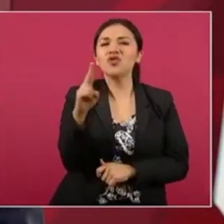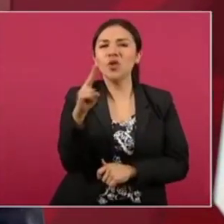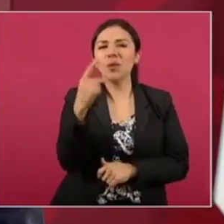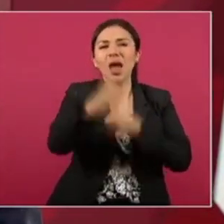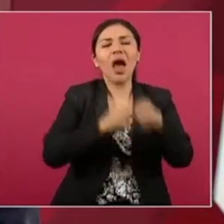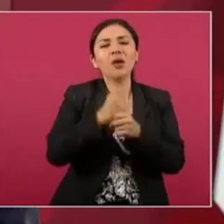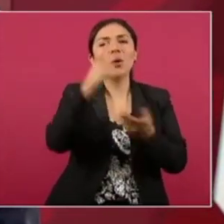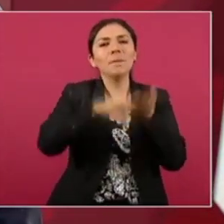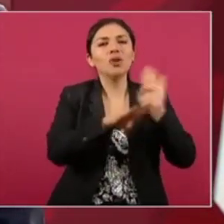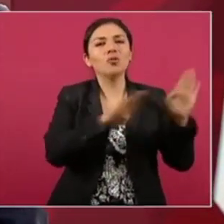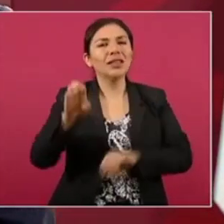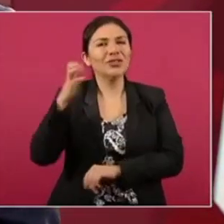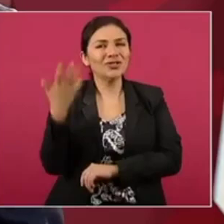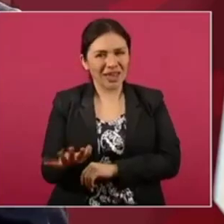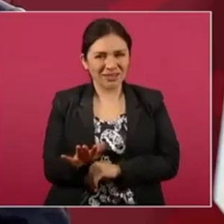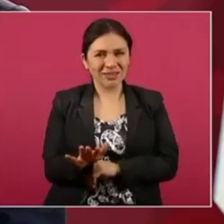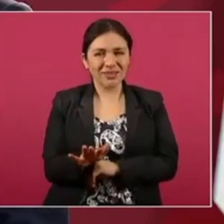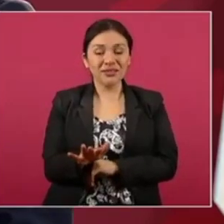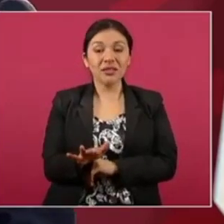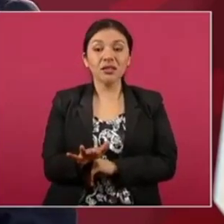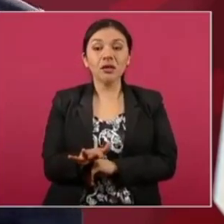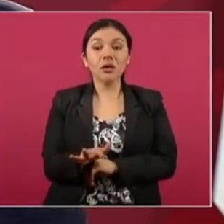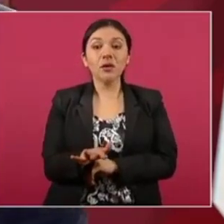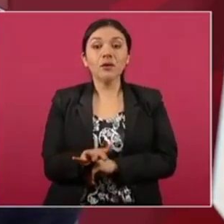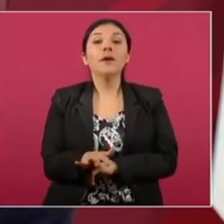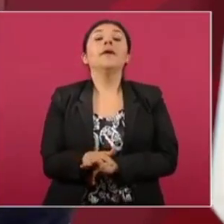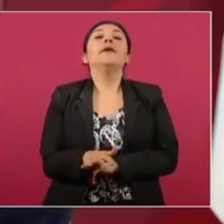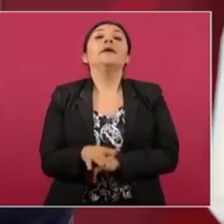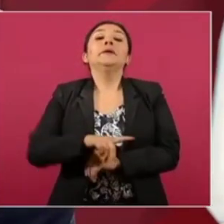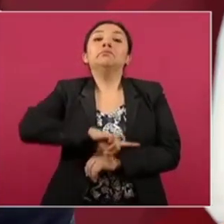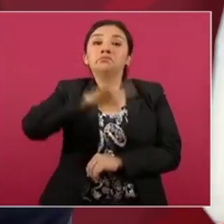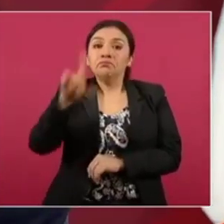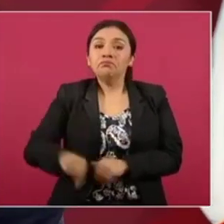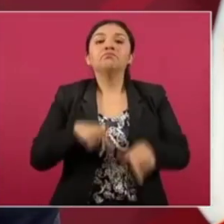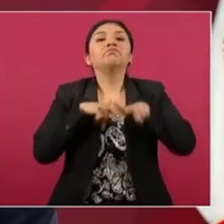1910. Entonces, sigue la lucha